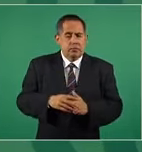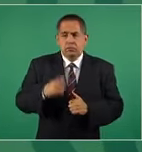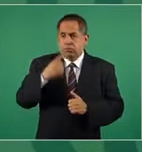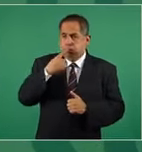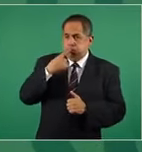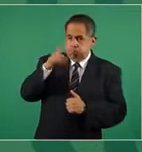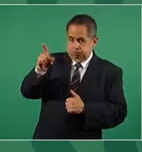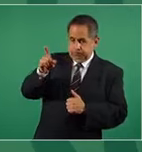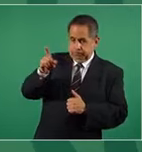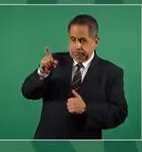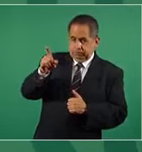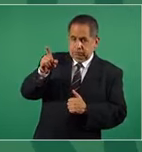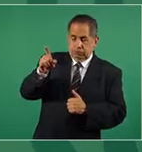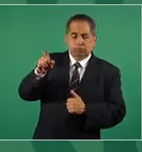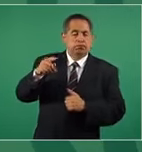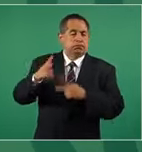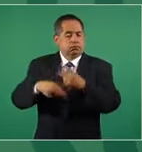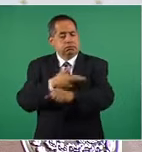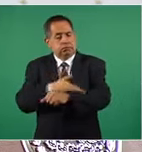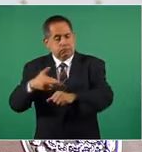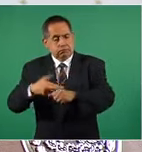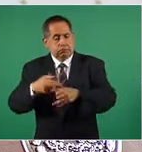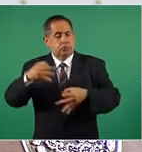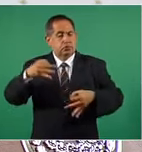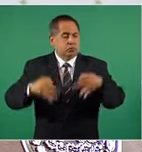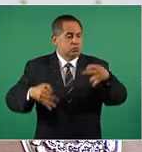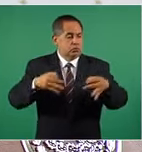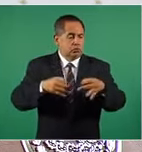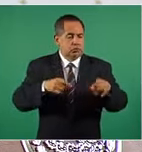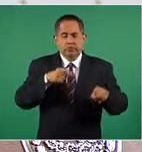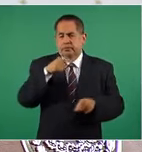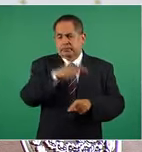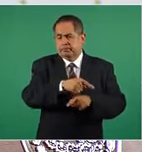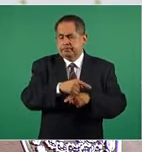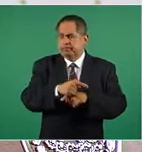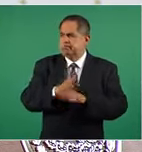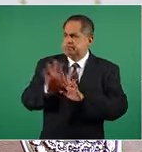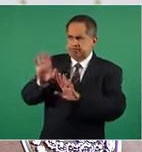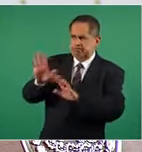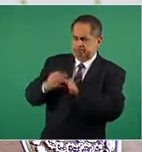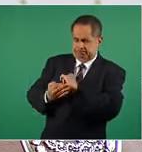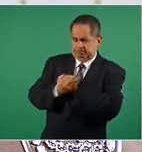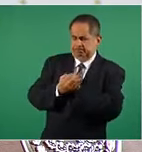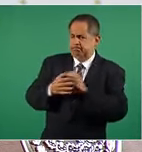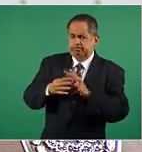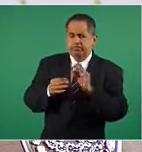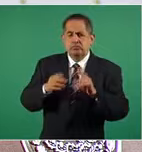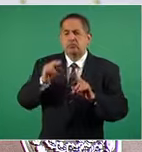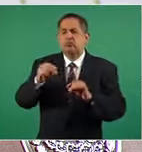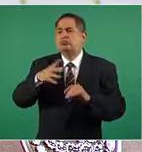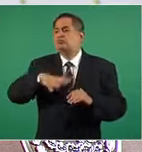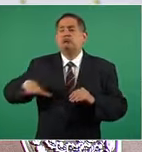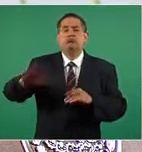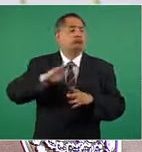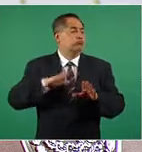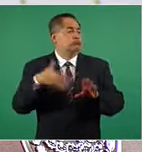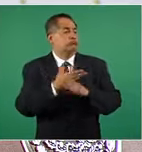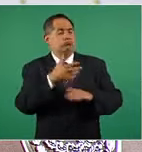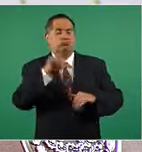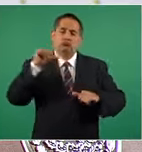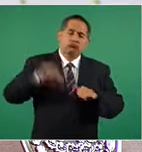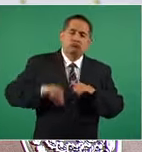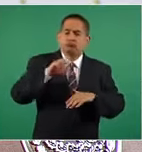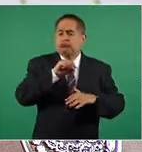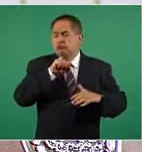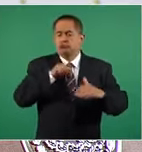derecho a la defensa, no era un juicio sumario, se tenía que